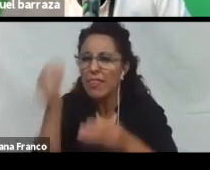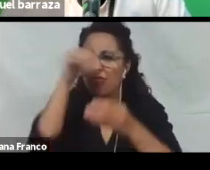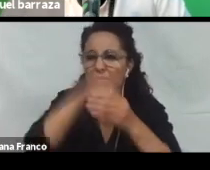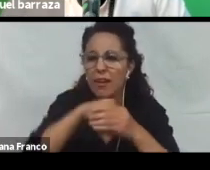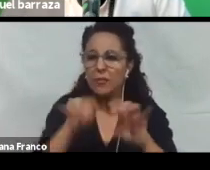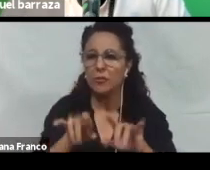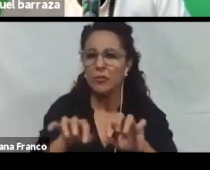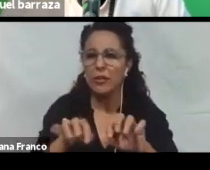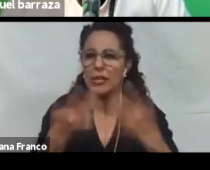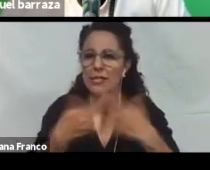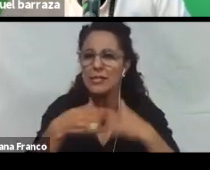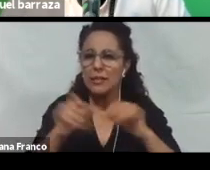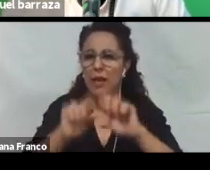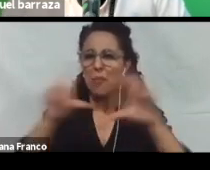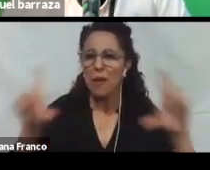ese contenido. Para ser accesible.